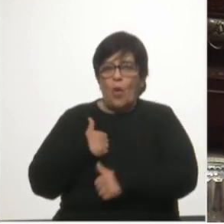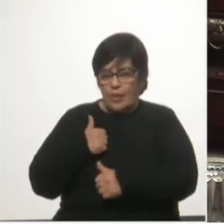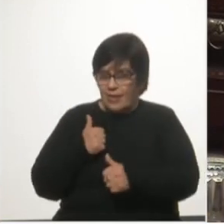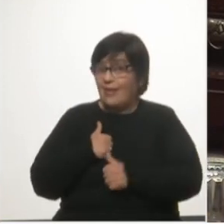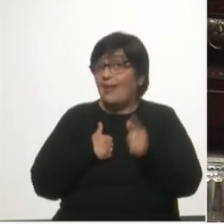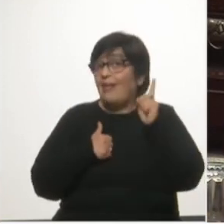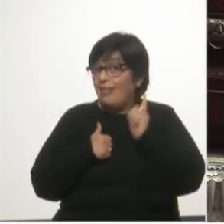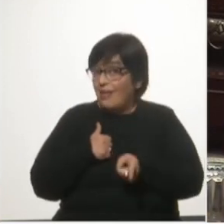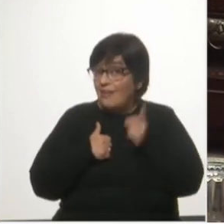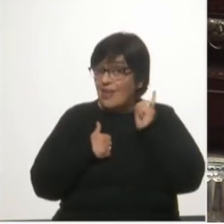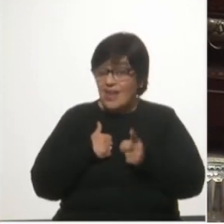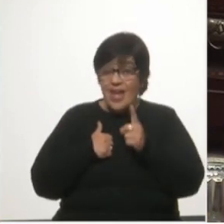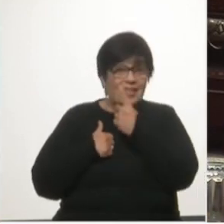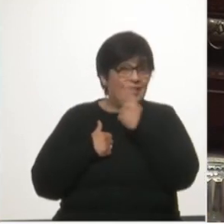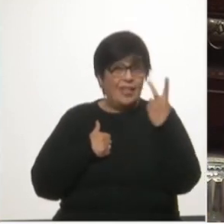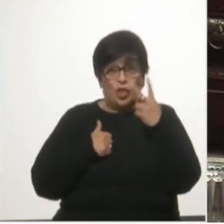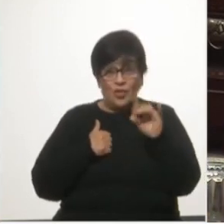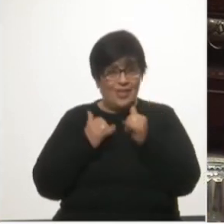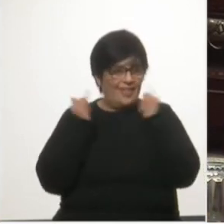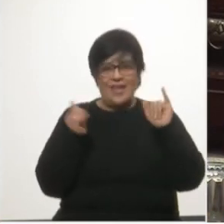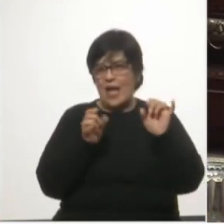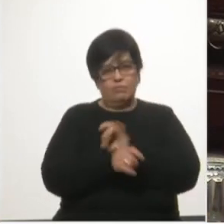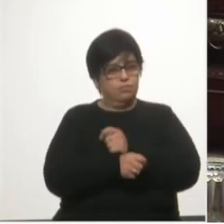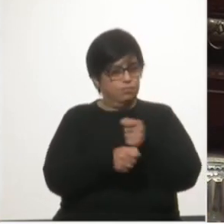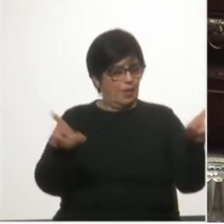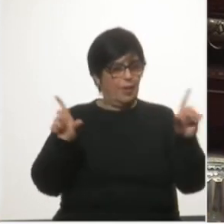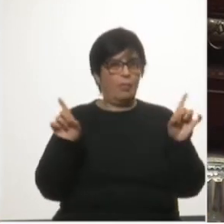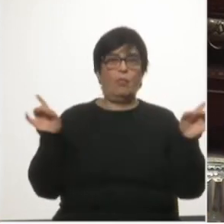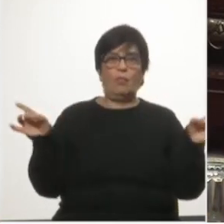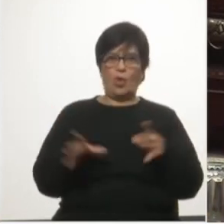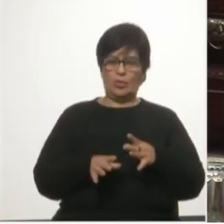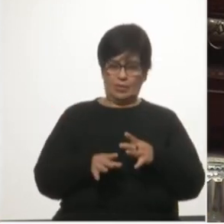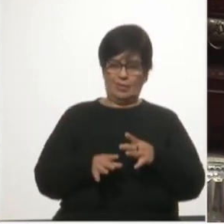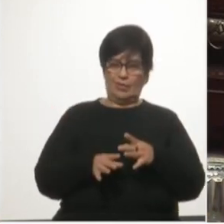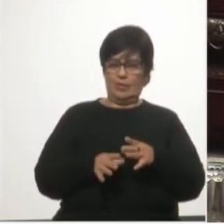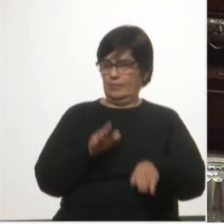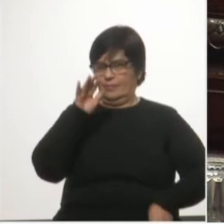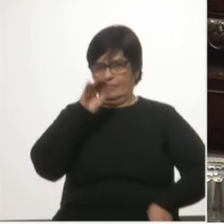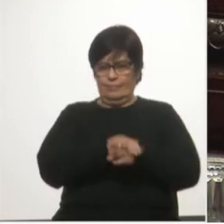desocuparse en 120 días. Un buen ejemplo de desalojo express.